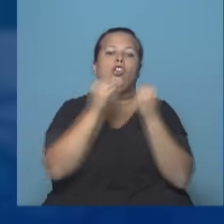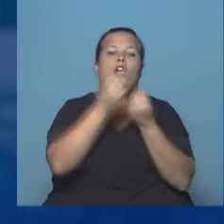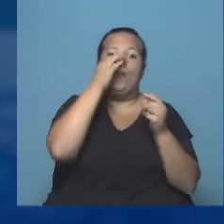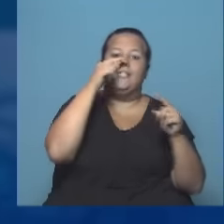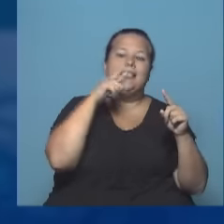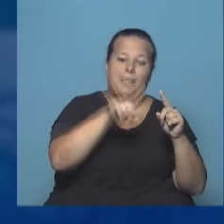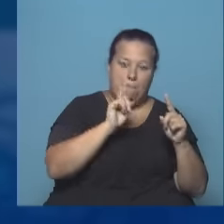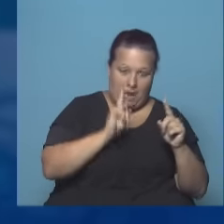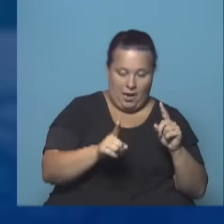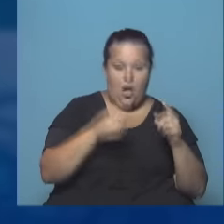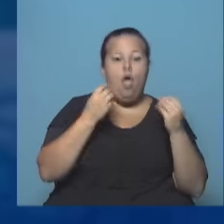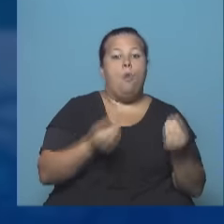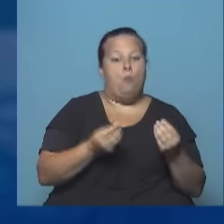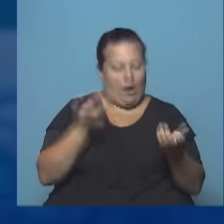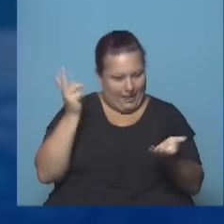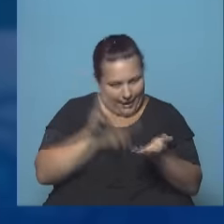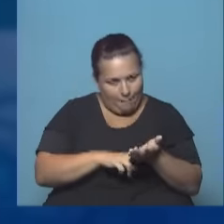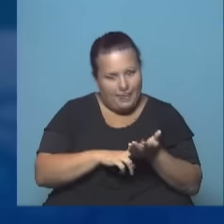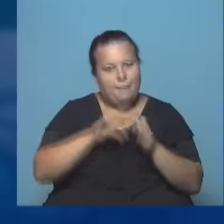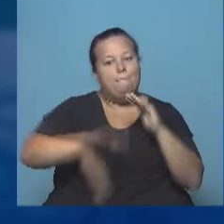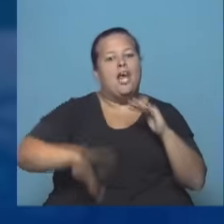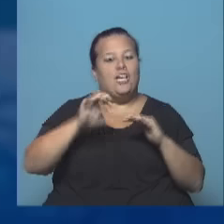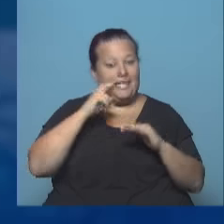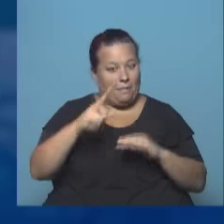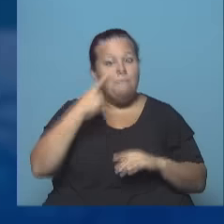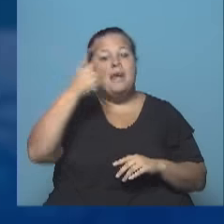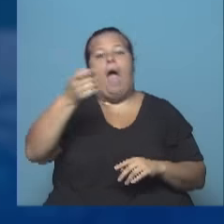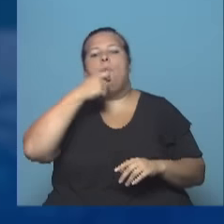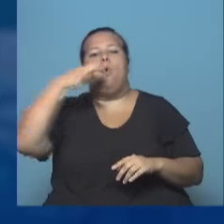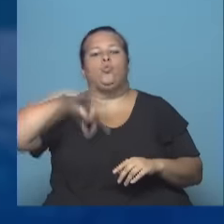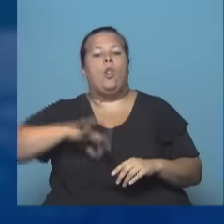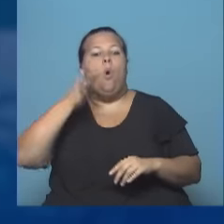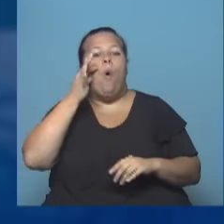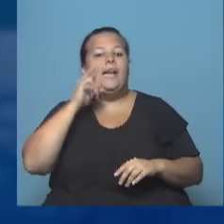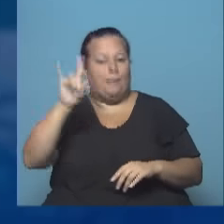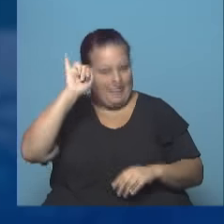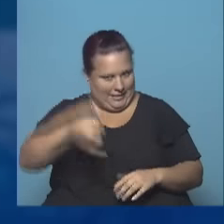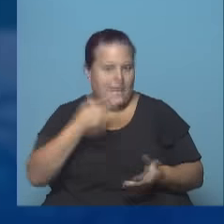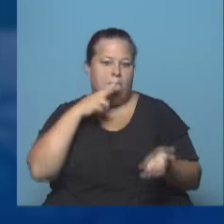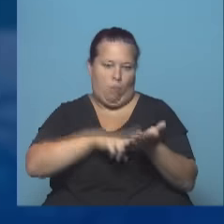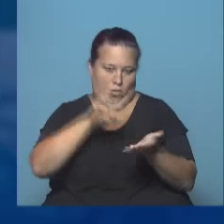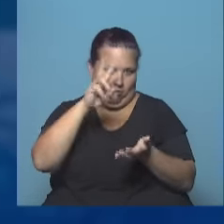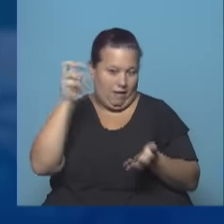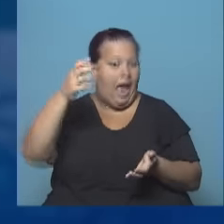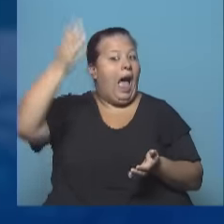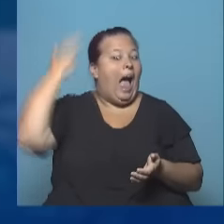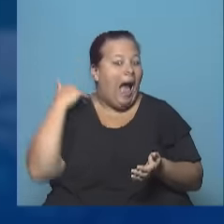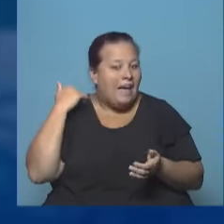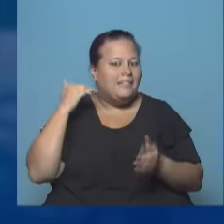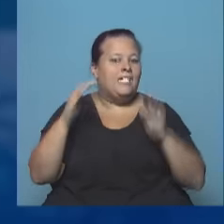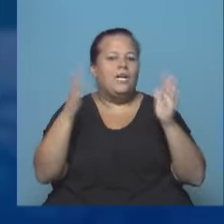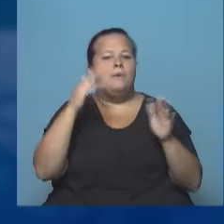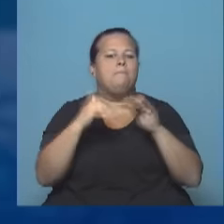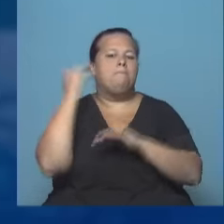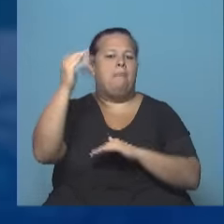27.000. Porque, repito, está bajo de 30.000. Fíjate en el caso de 40.000, que sí paga impuesto ahora. Pero antes estaba en un